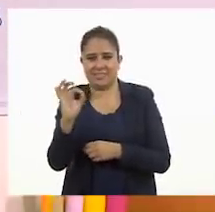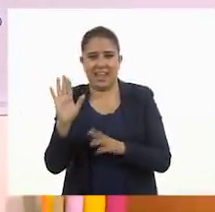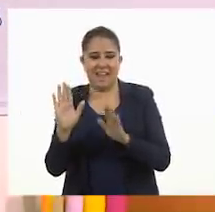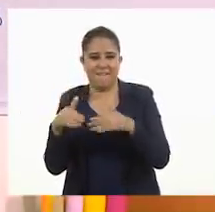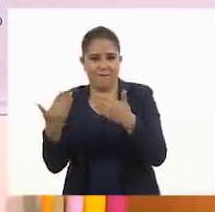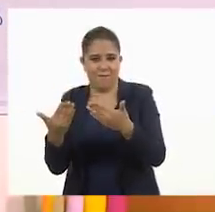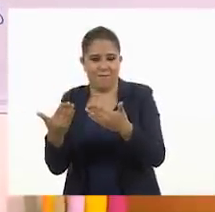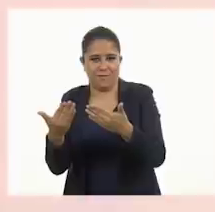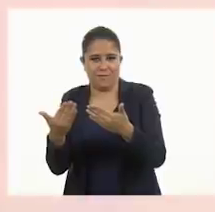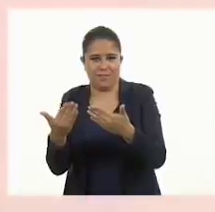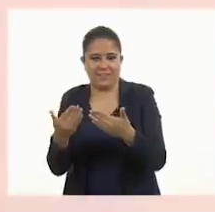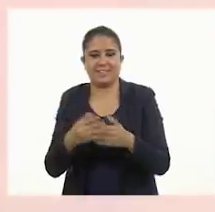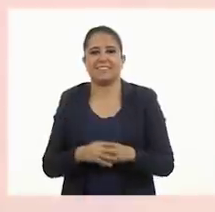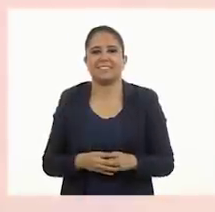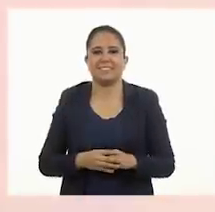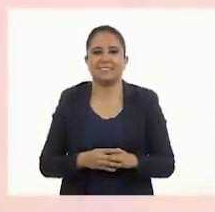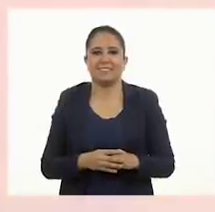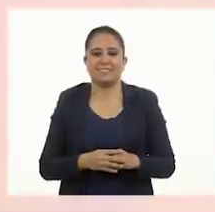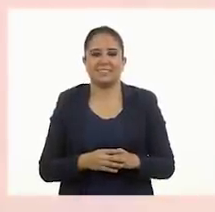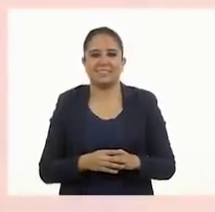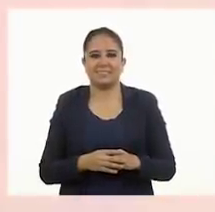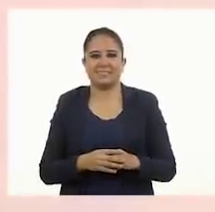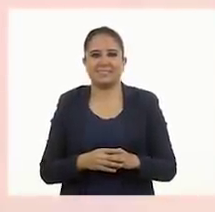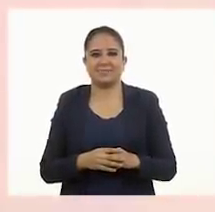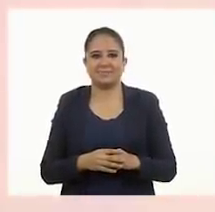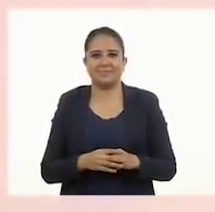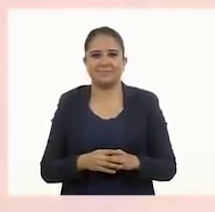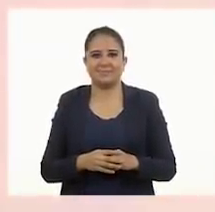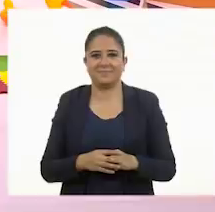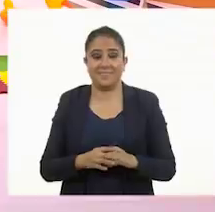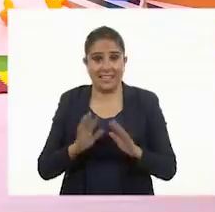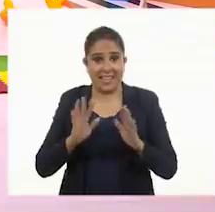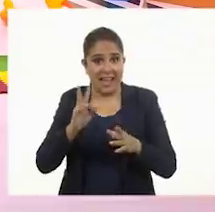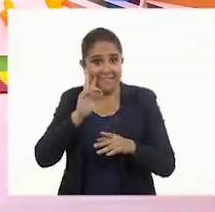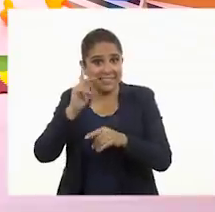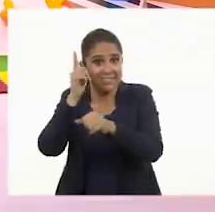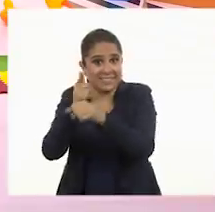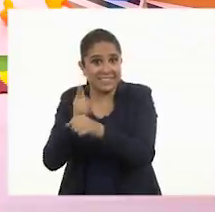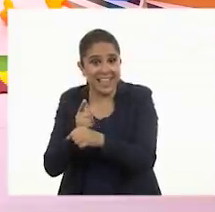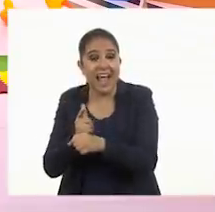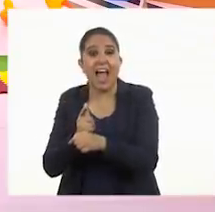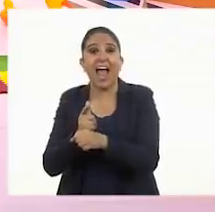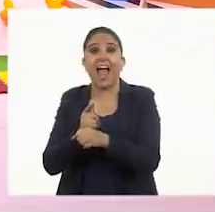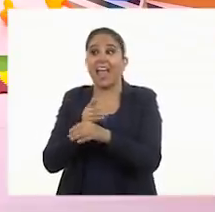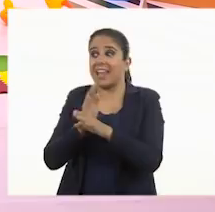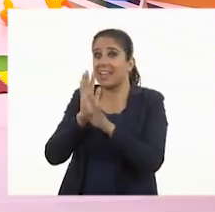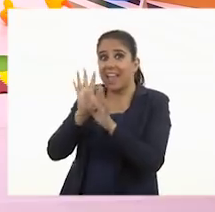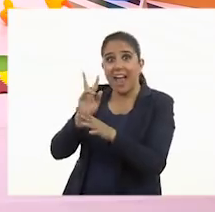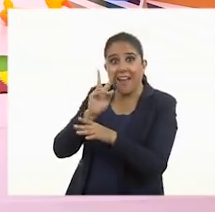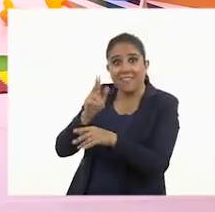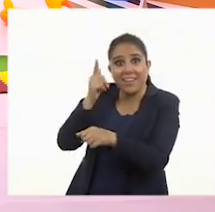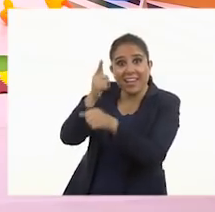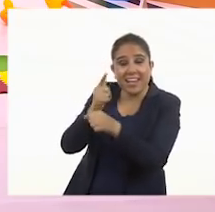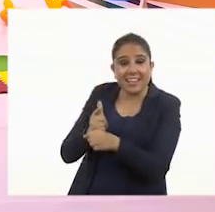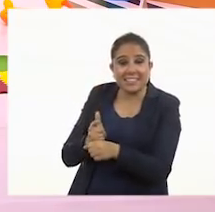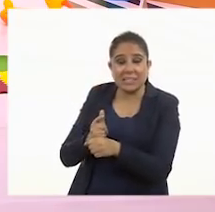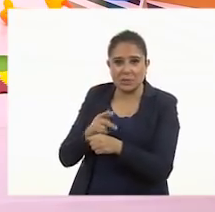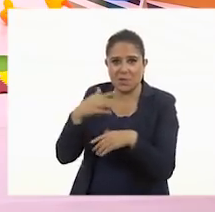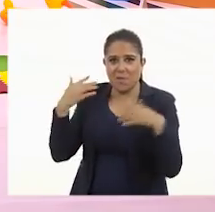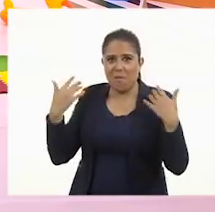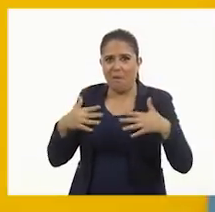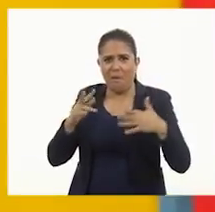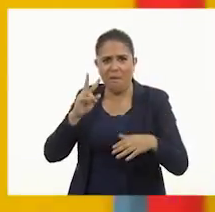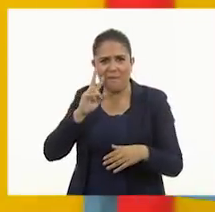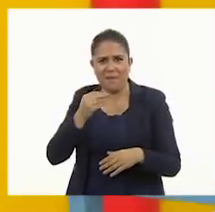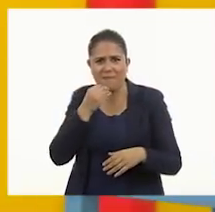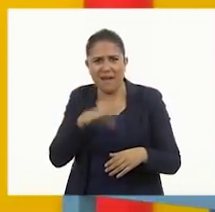están afuera. ¿Ya te diste cuenta? Ya, ya se dieron cuenta. Esto es muy emocionante.